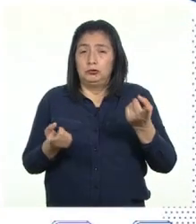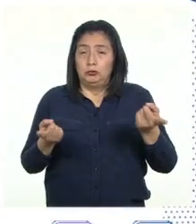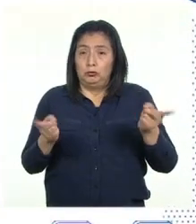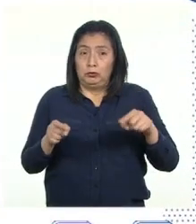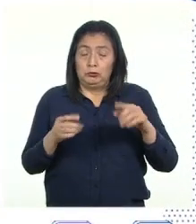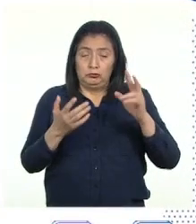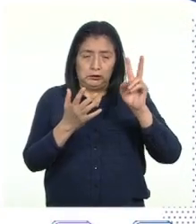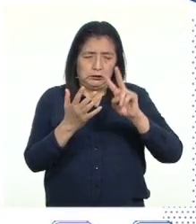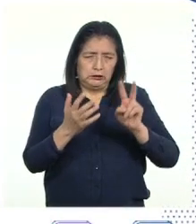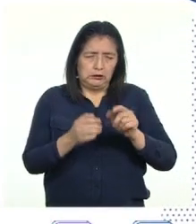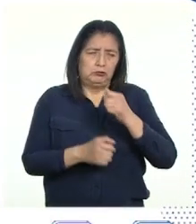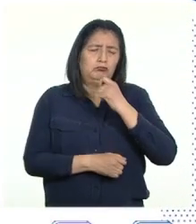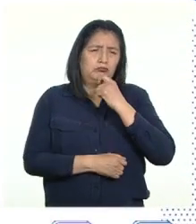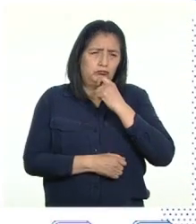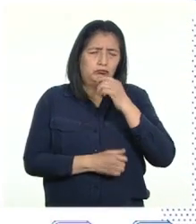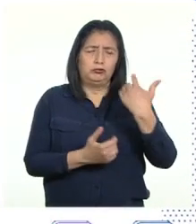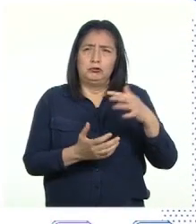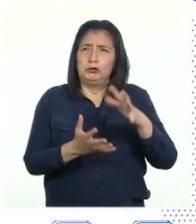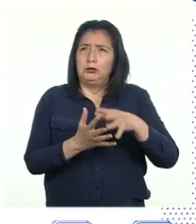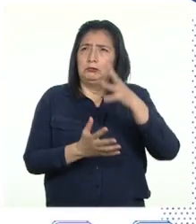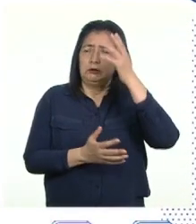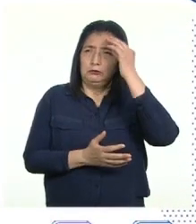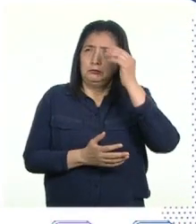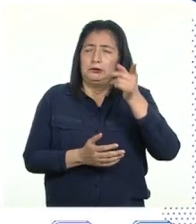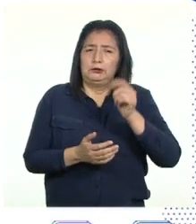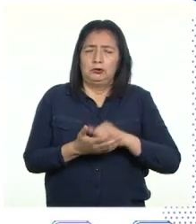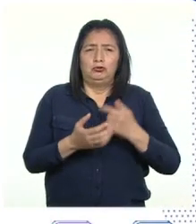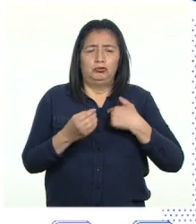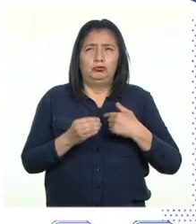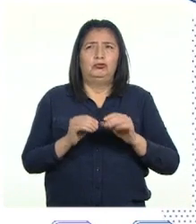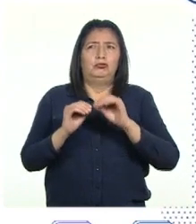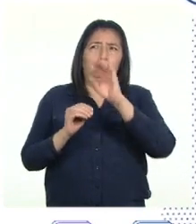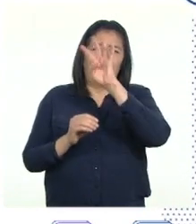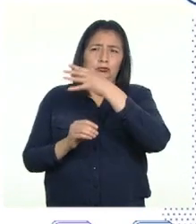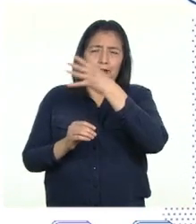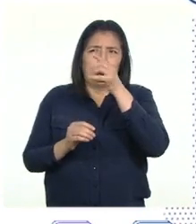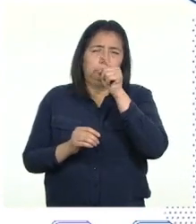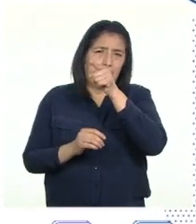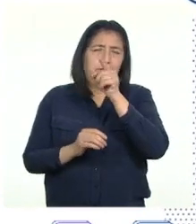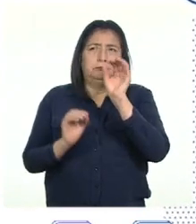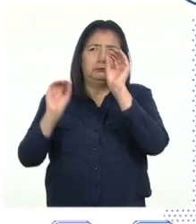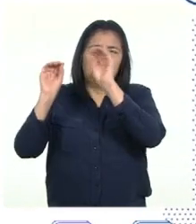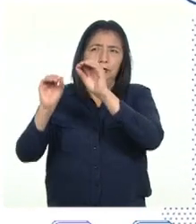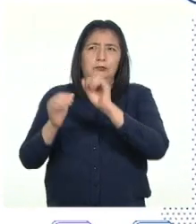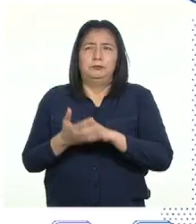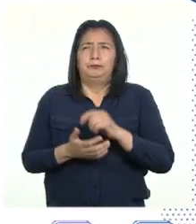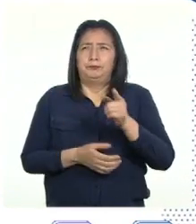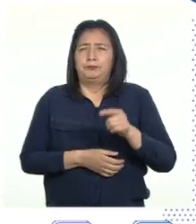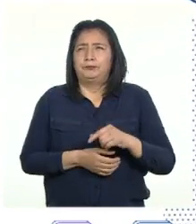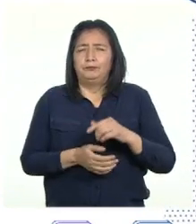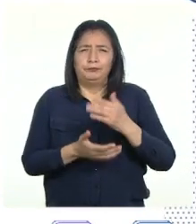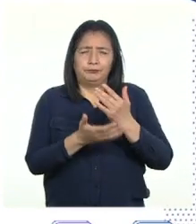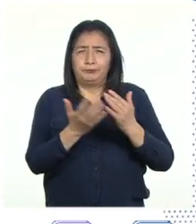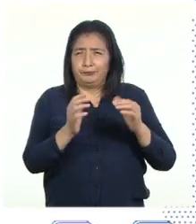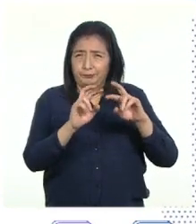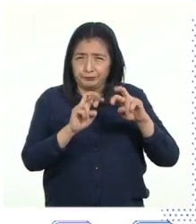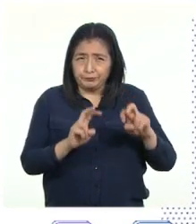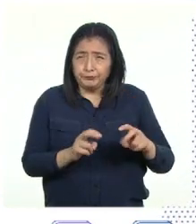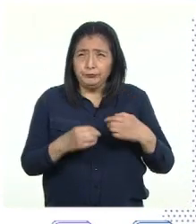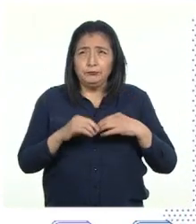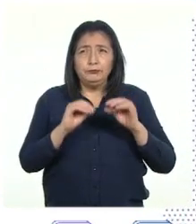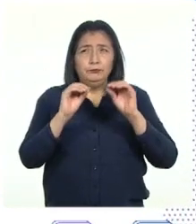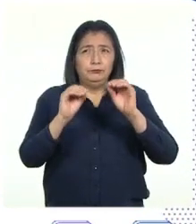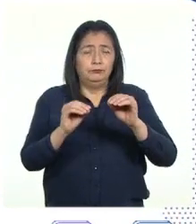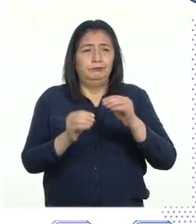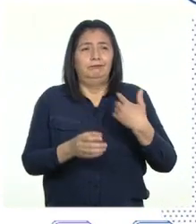información y con todo lo que hemos aprendido Completé mi tabla así En aspectos a investigar Puse